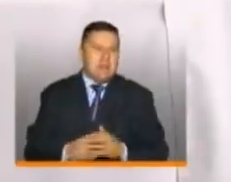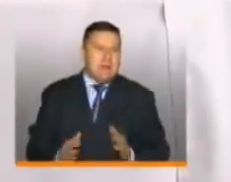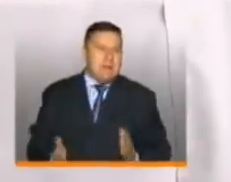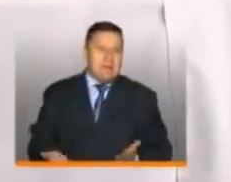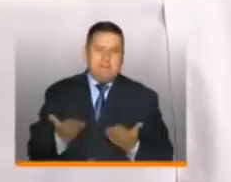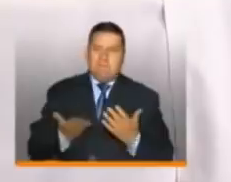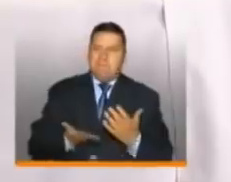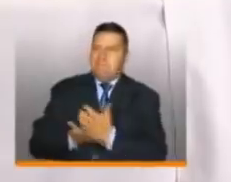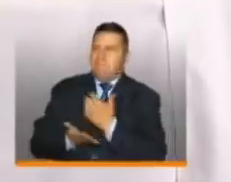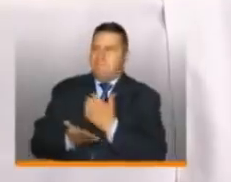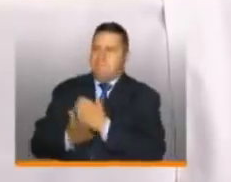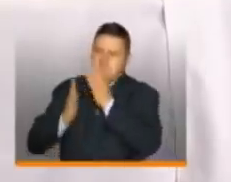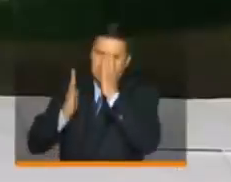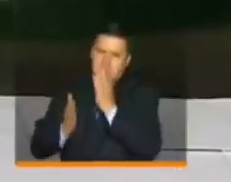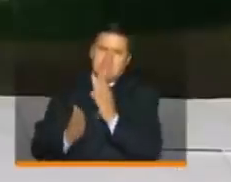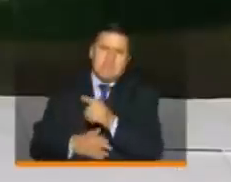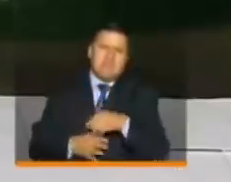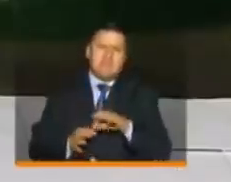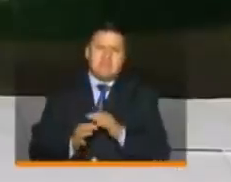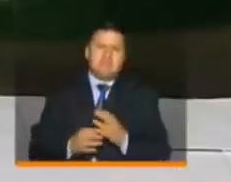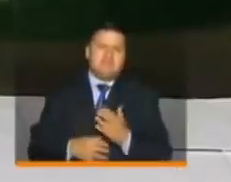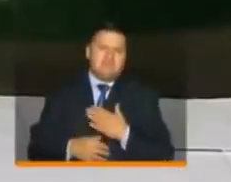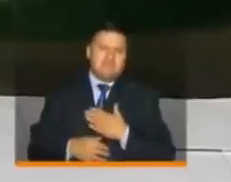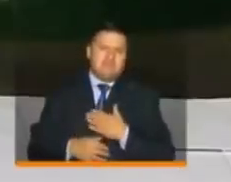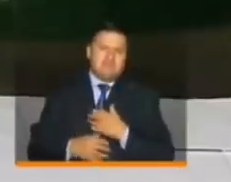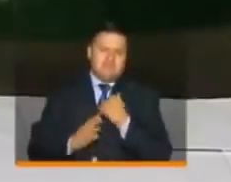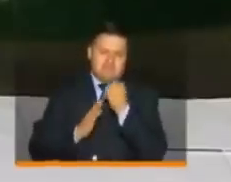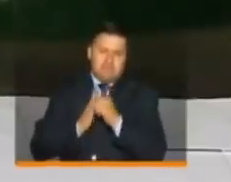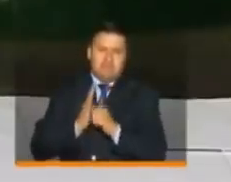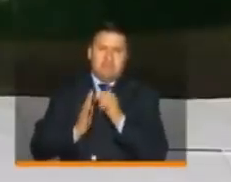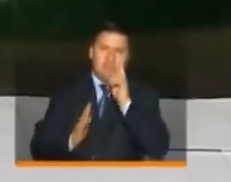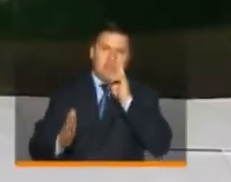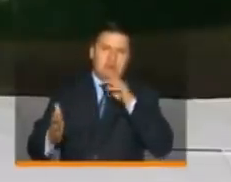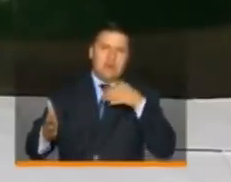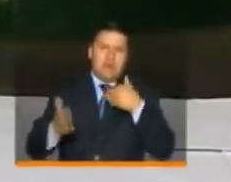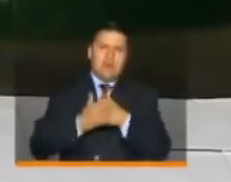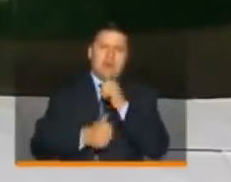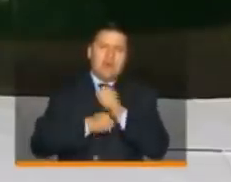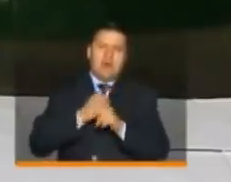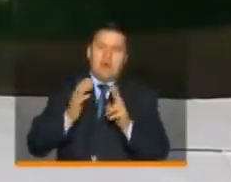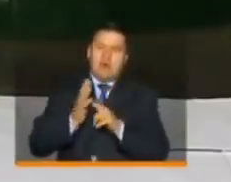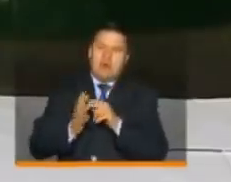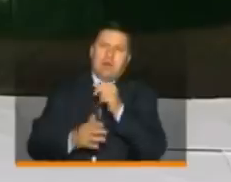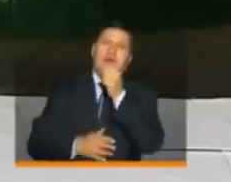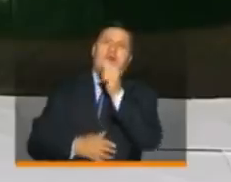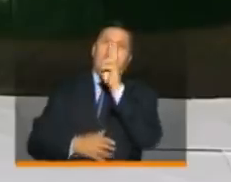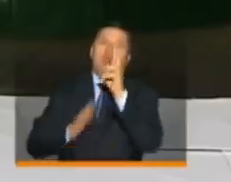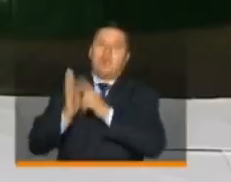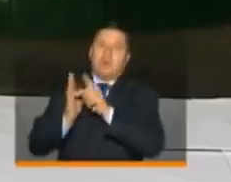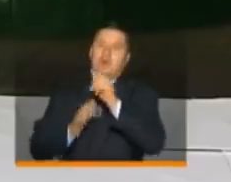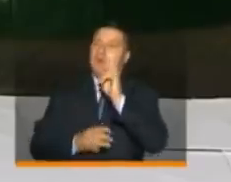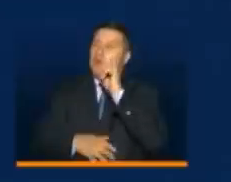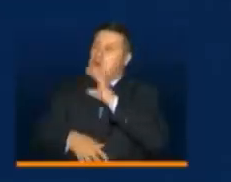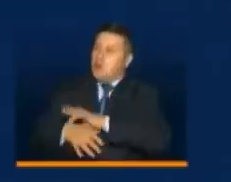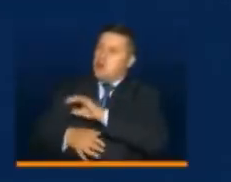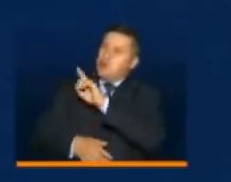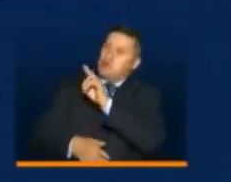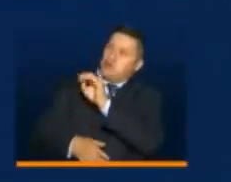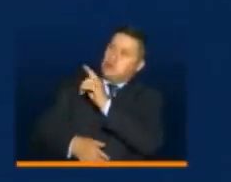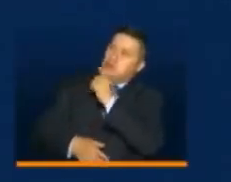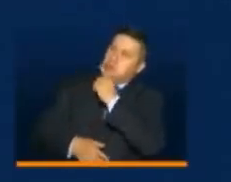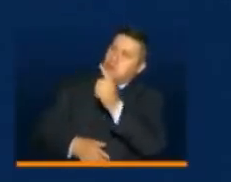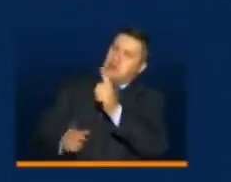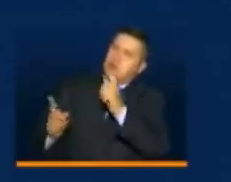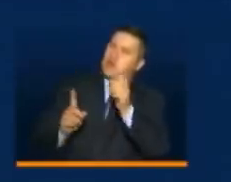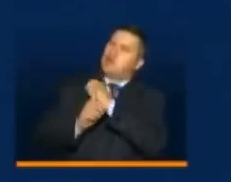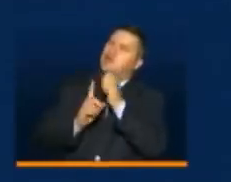mejorar sus ingresos y atender esta circunstancia, tendremos ese programa hasta junio del año entrante. Doctora Susana, la escuchamos, hagamos el barrido de